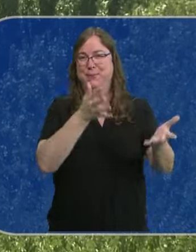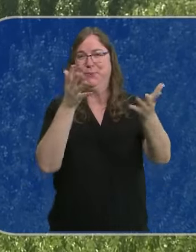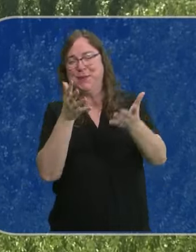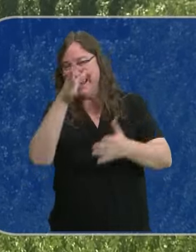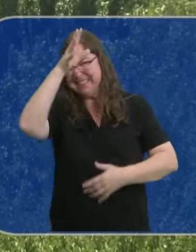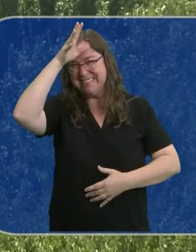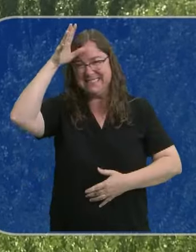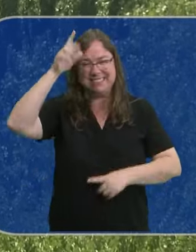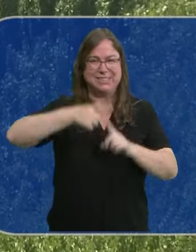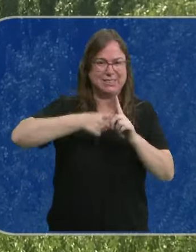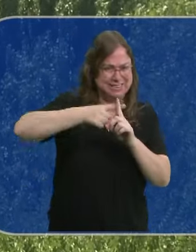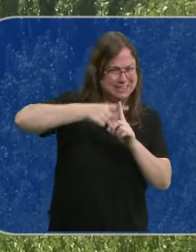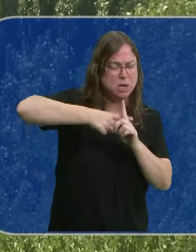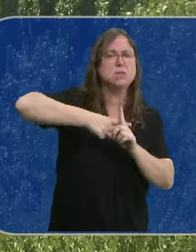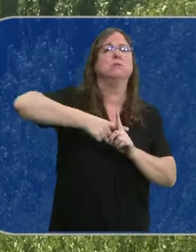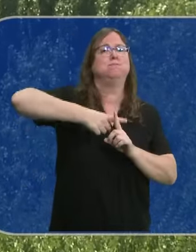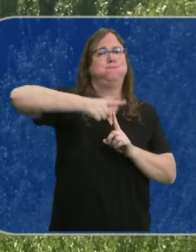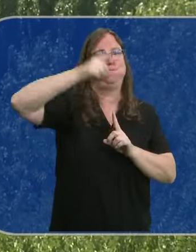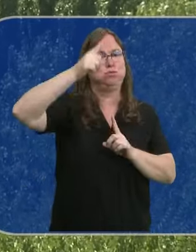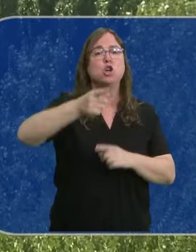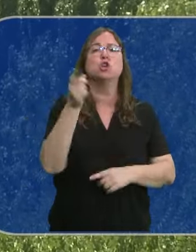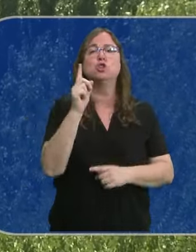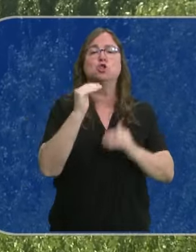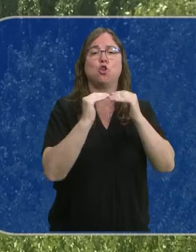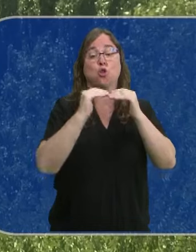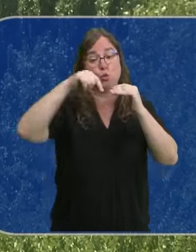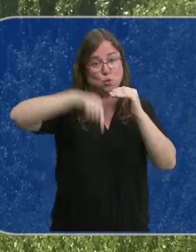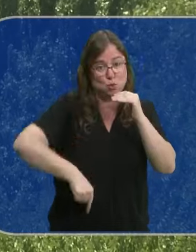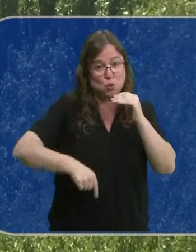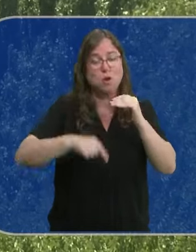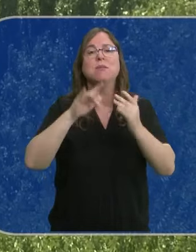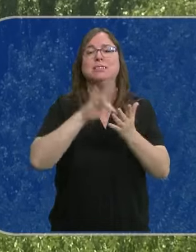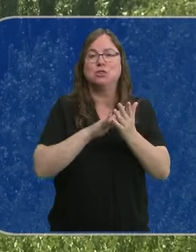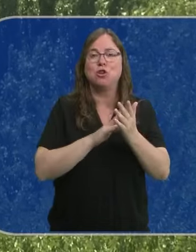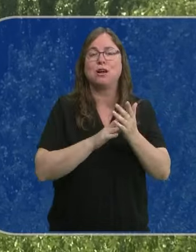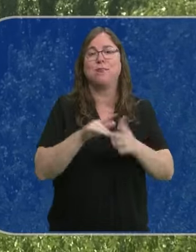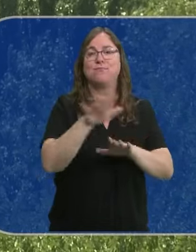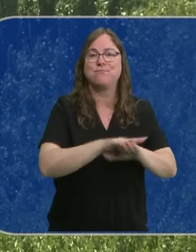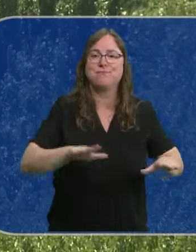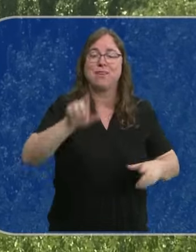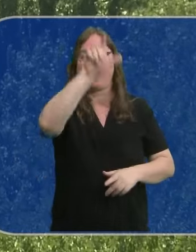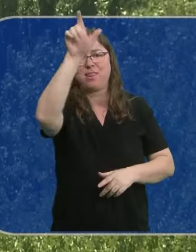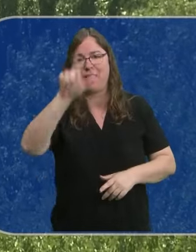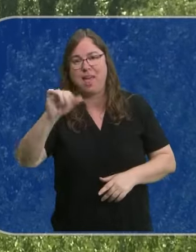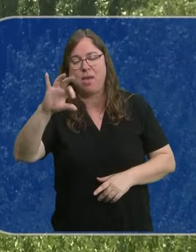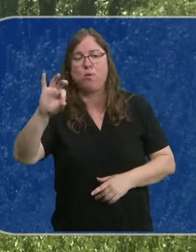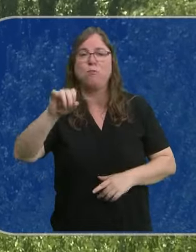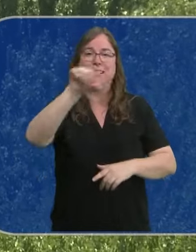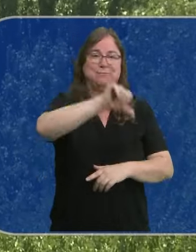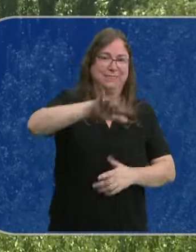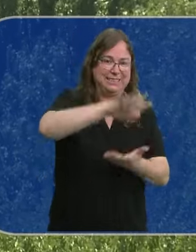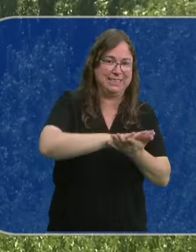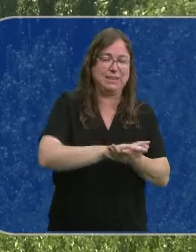cálido dejando temperaturas significativamente altas, no solo en la mitad sur del país, sino también en puntos del Valle del Ebro y de la Meseta, en